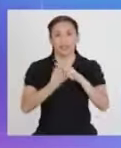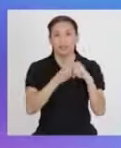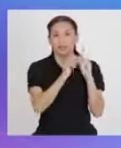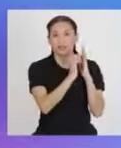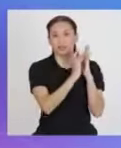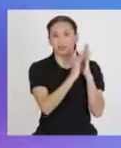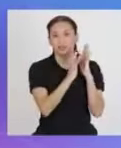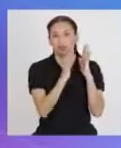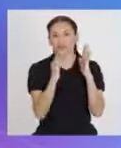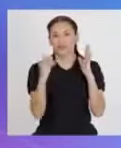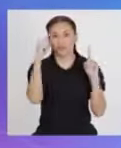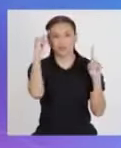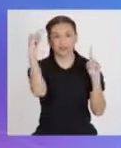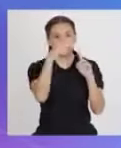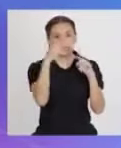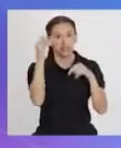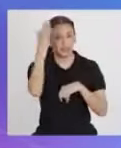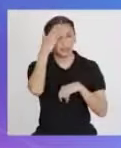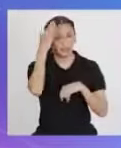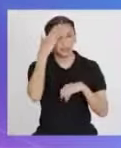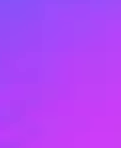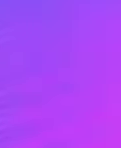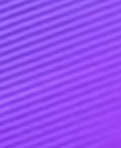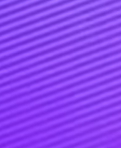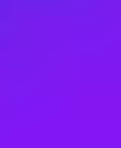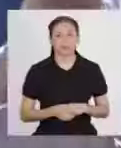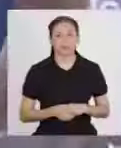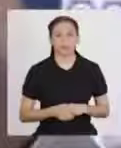Iniciando el desafío del saber.